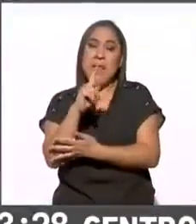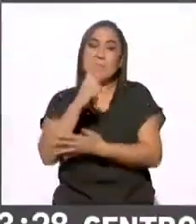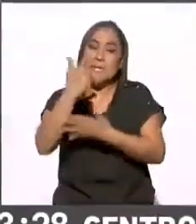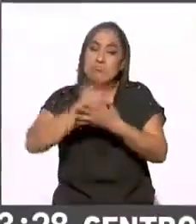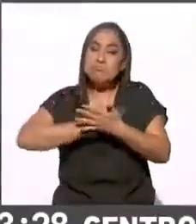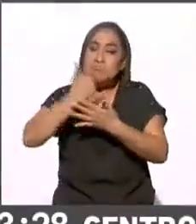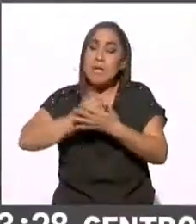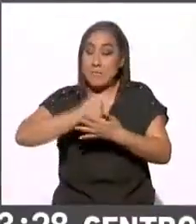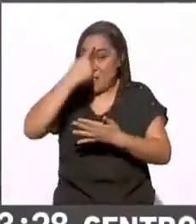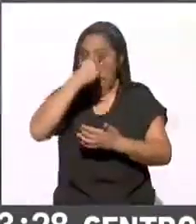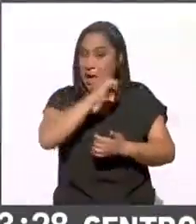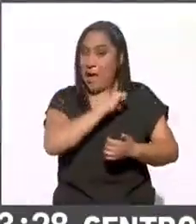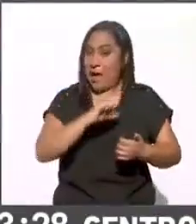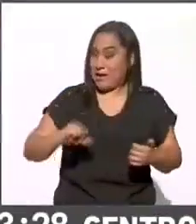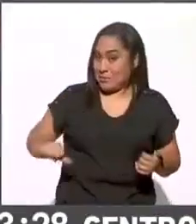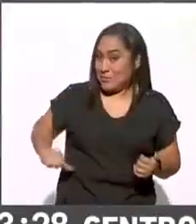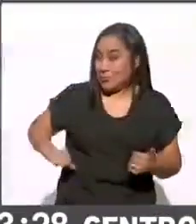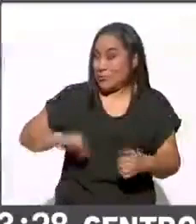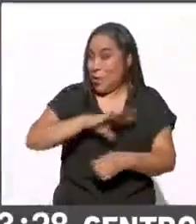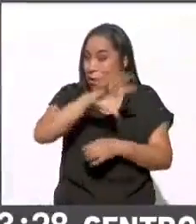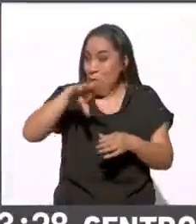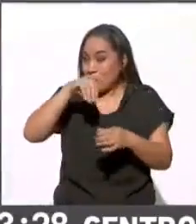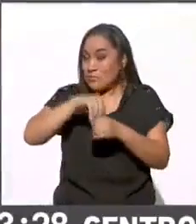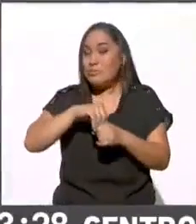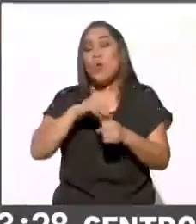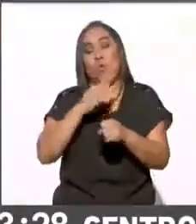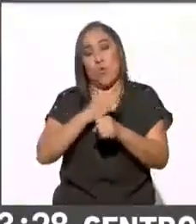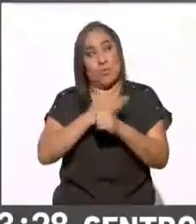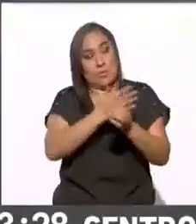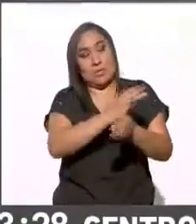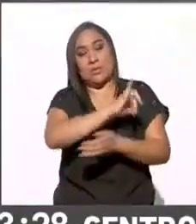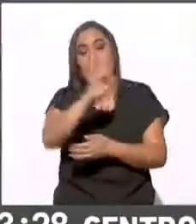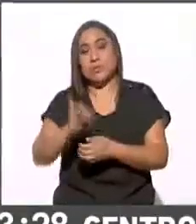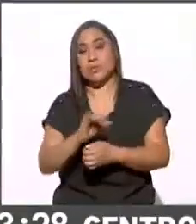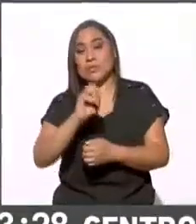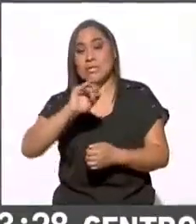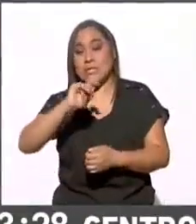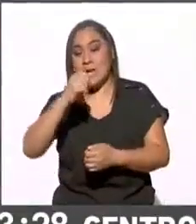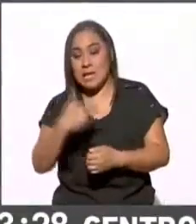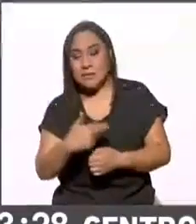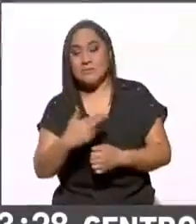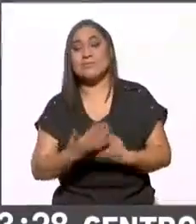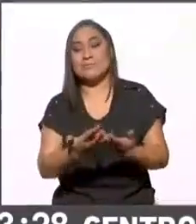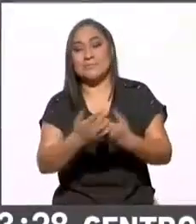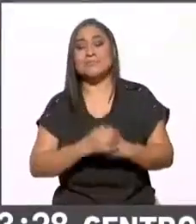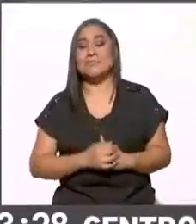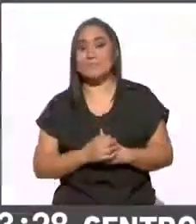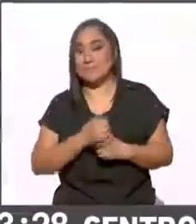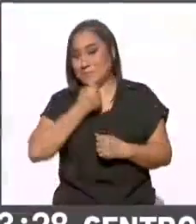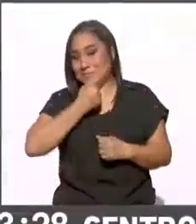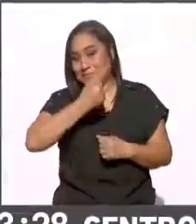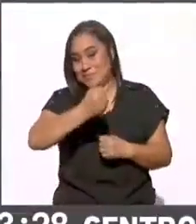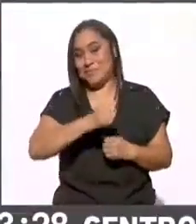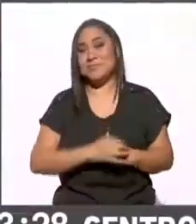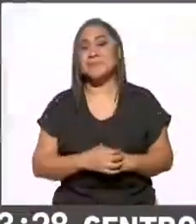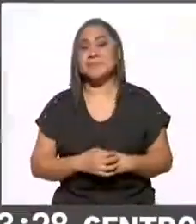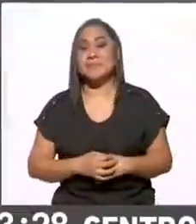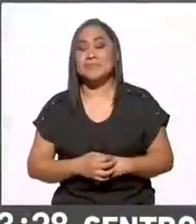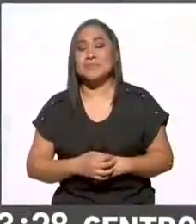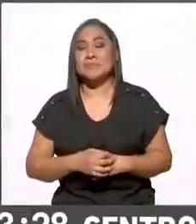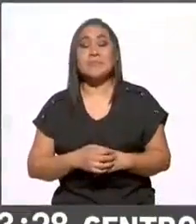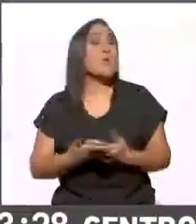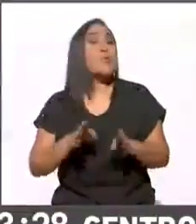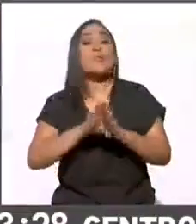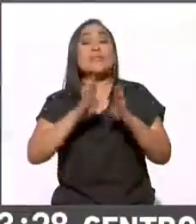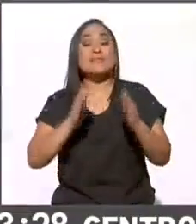alcaldías? Toda esta información la ha seguido de cerca Jonathan Amador. Adelante, Jonathan, con tu reporte. Mariana, Carlos, ¿cómo